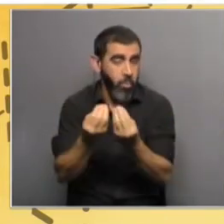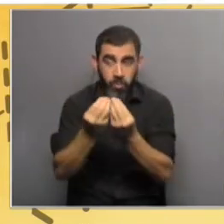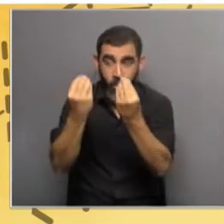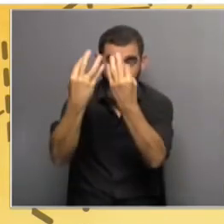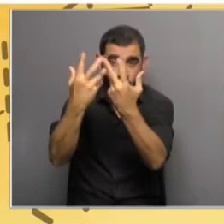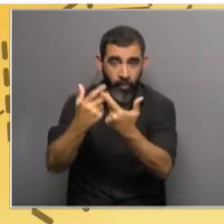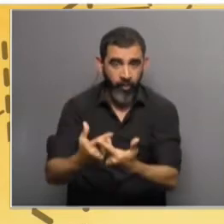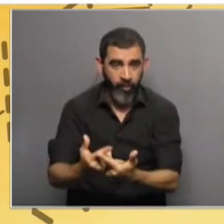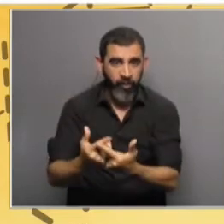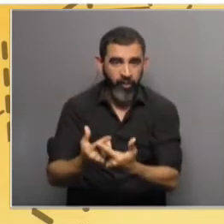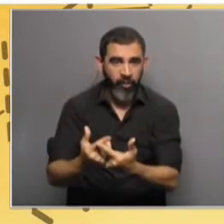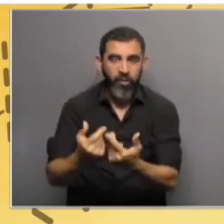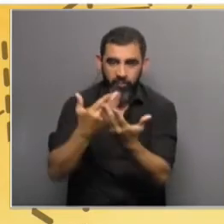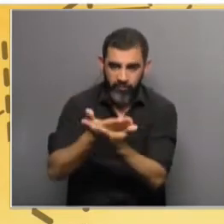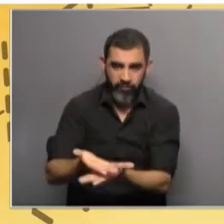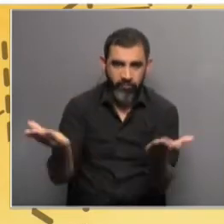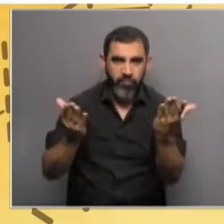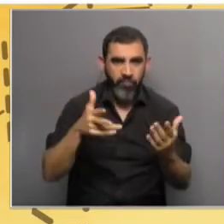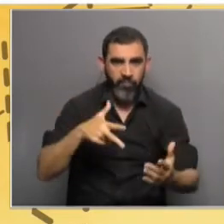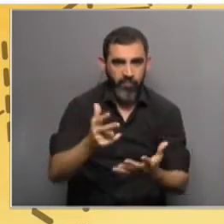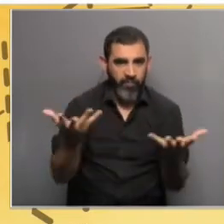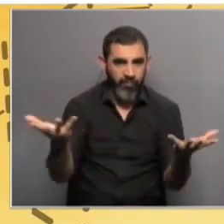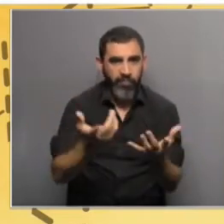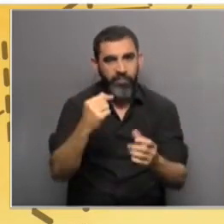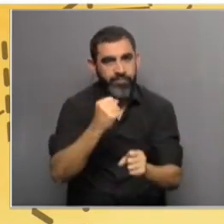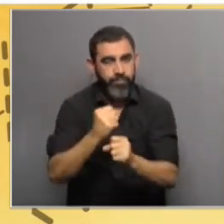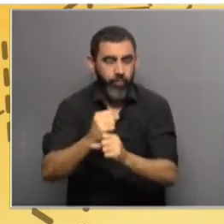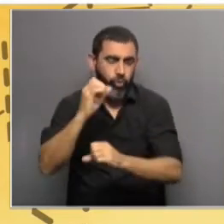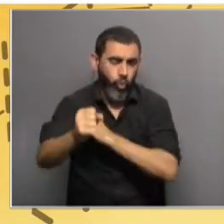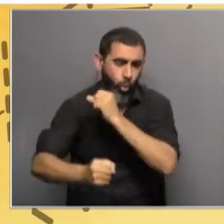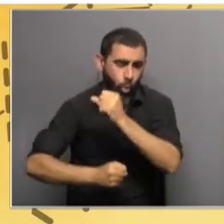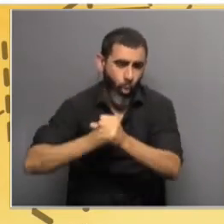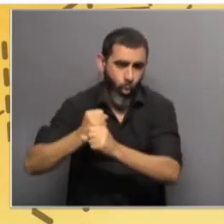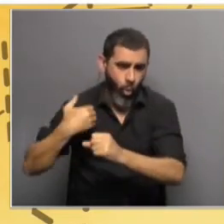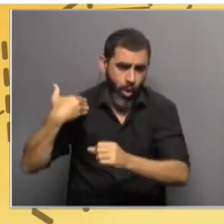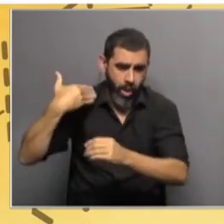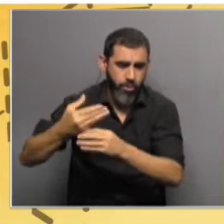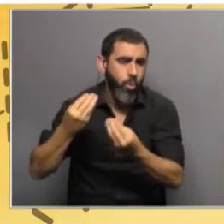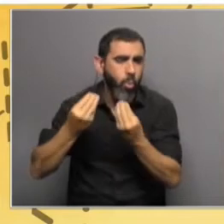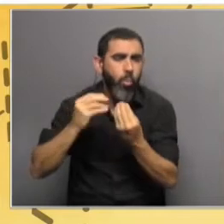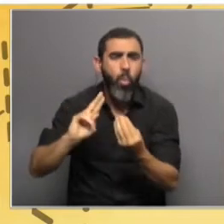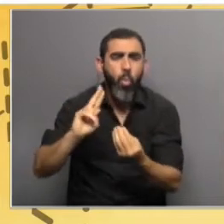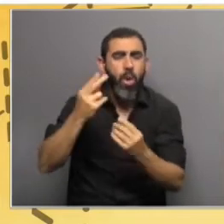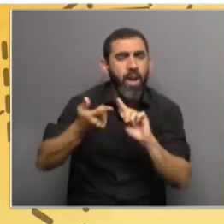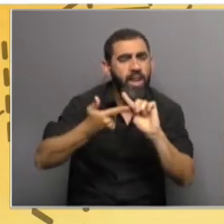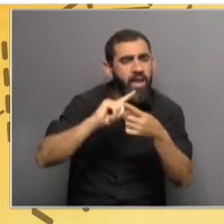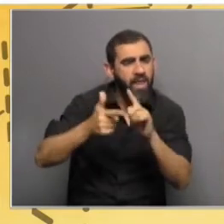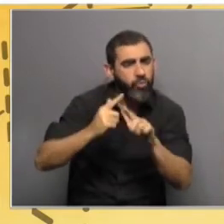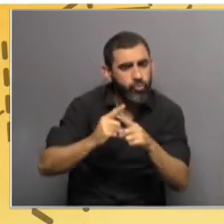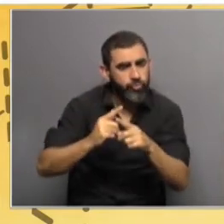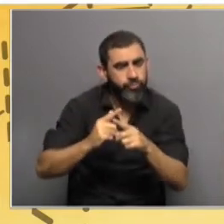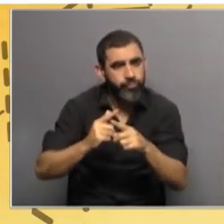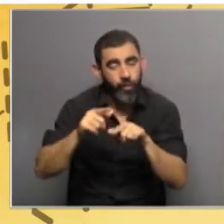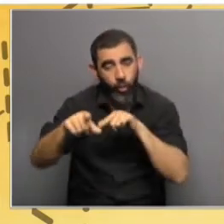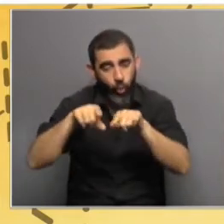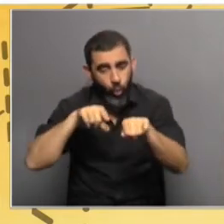que cobran visibilidad en estas fechas, pero que trabajan todo el año. ¿Cómo es en Uruguay la relación entre ustedes, insisto, que